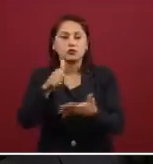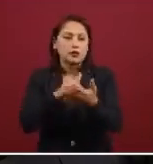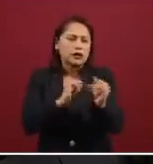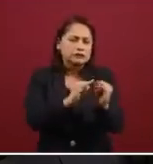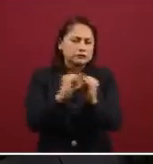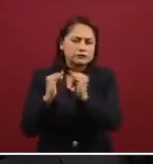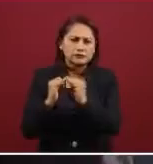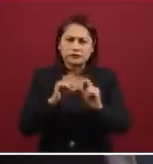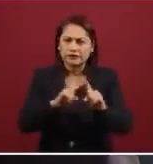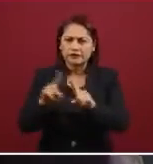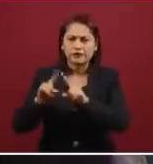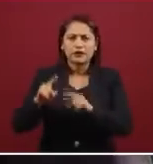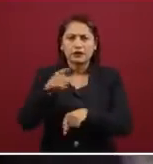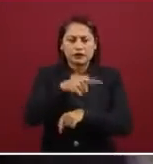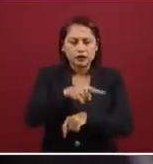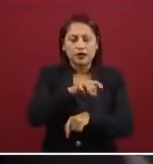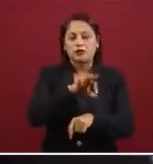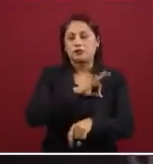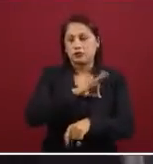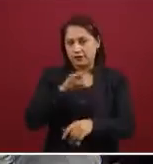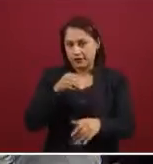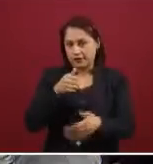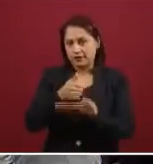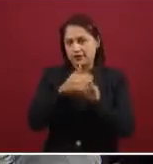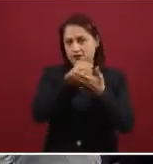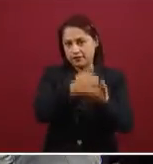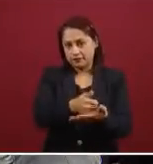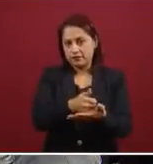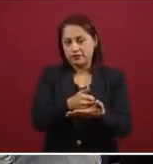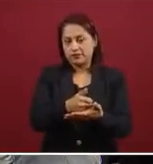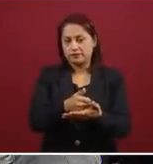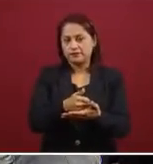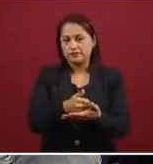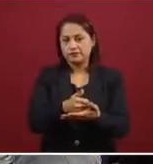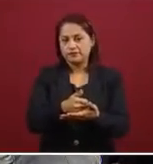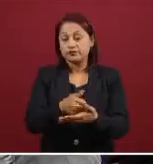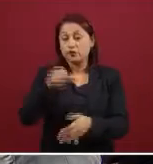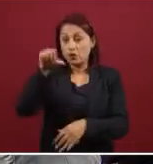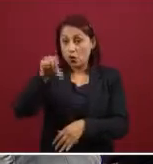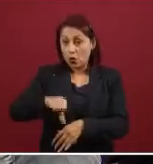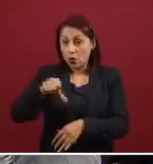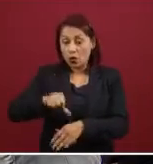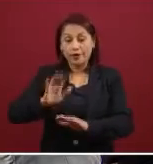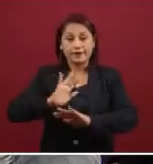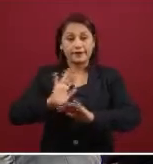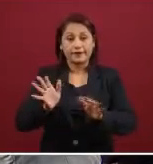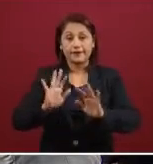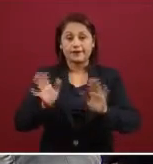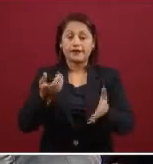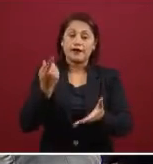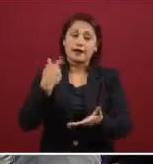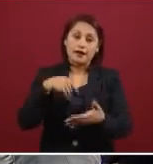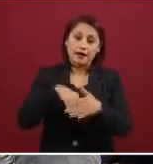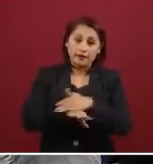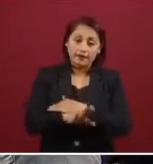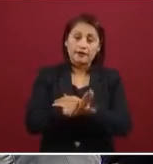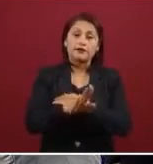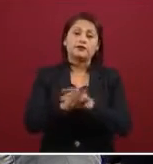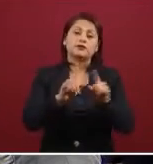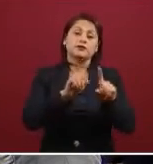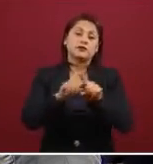ya a disposición de los jóvenes a partir de la reorganización del sistema de salud en materia de prevención,